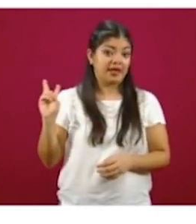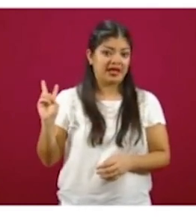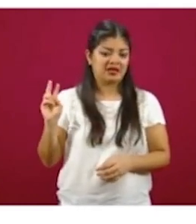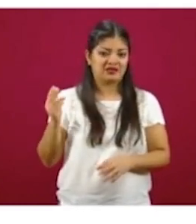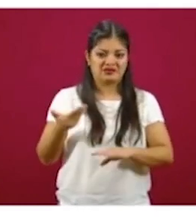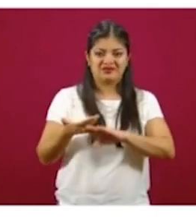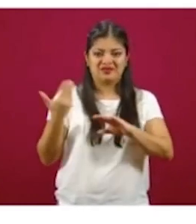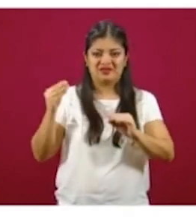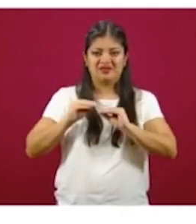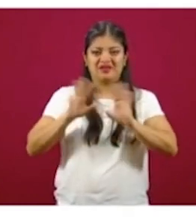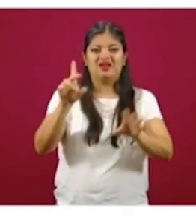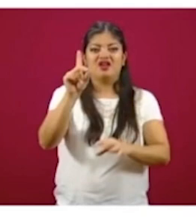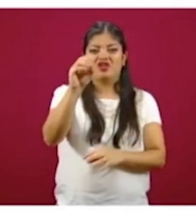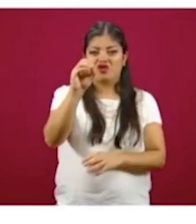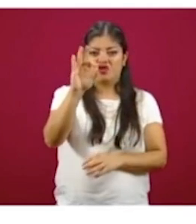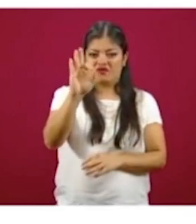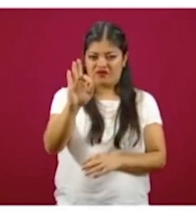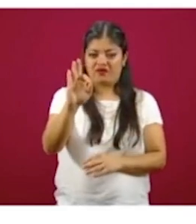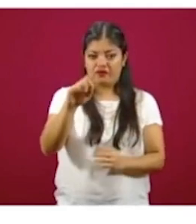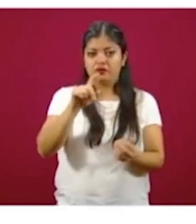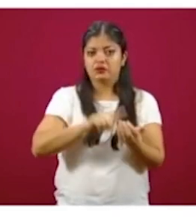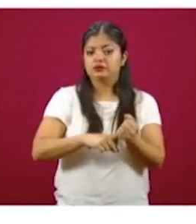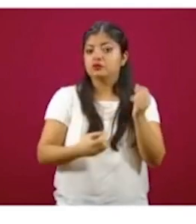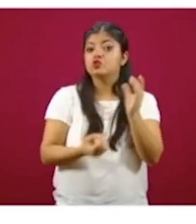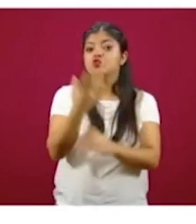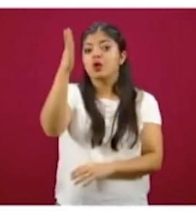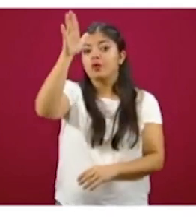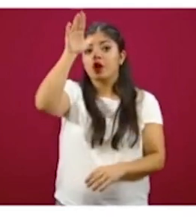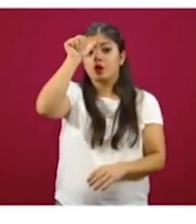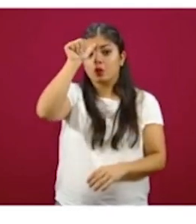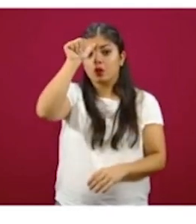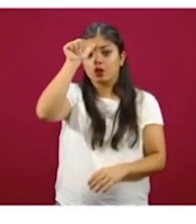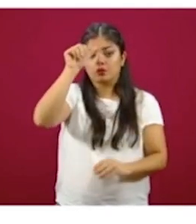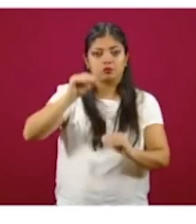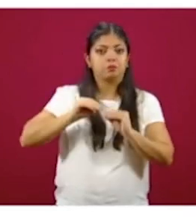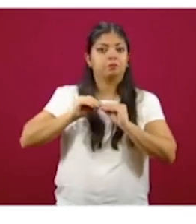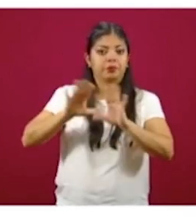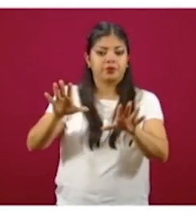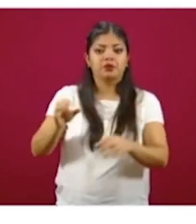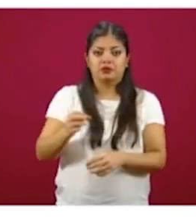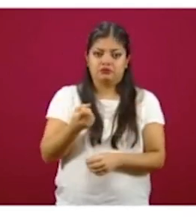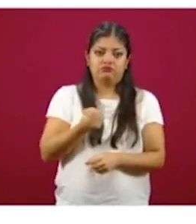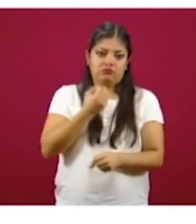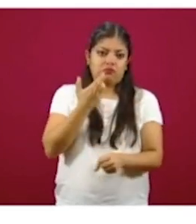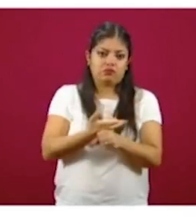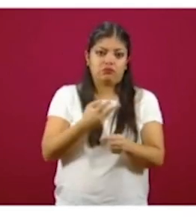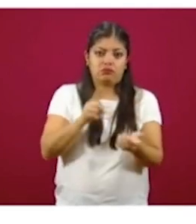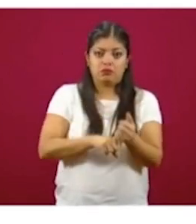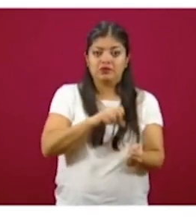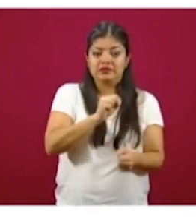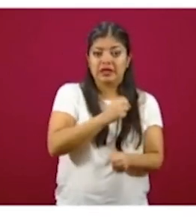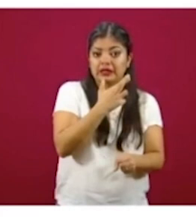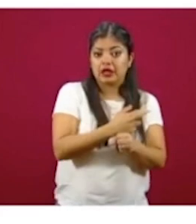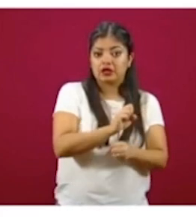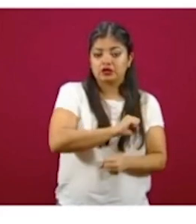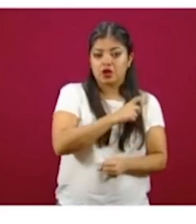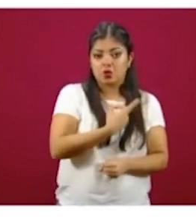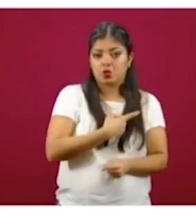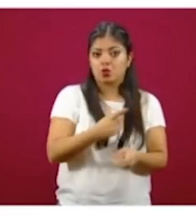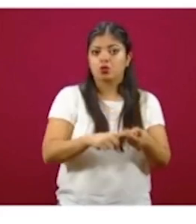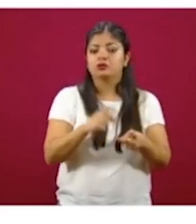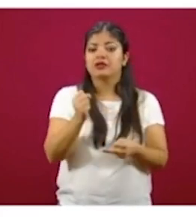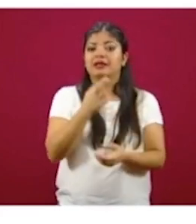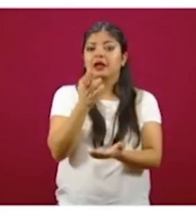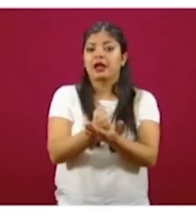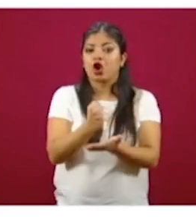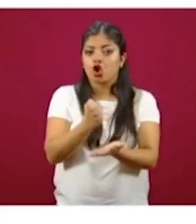publicó en el Diario Oficial de la Federación un nuevo acuerdo, un nuevo acuerdo secretarial, está firmado por la Secretaría de Salud, por la Secretaría de